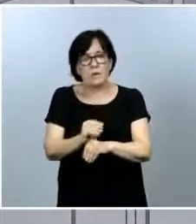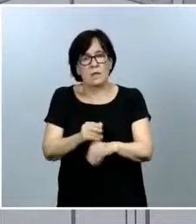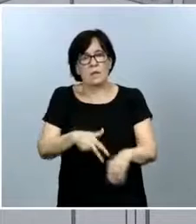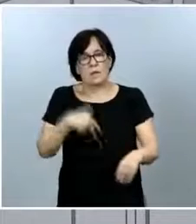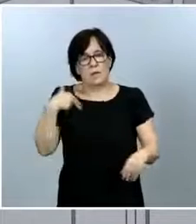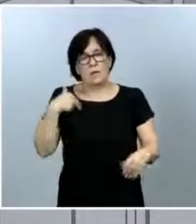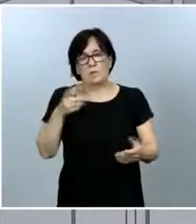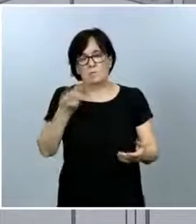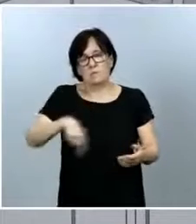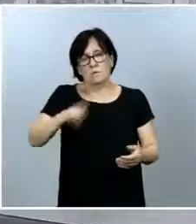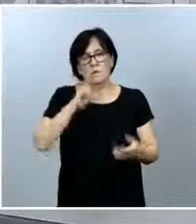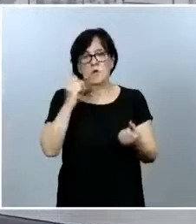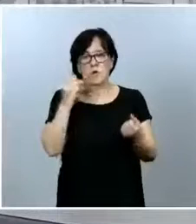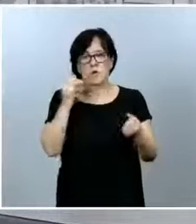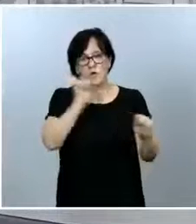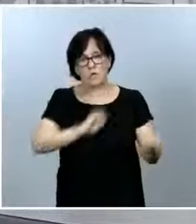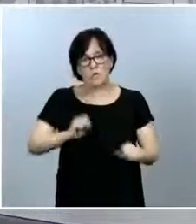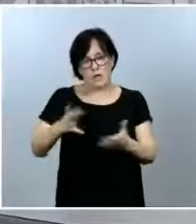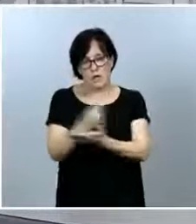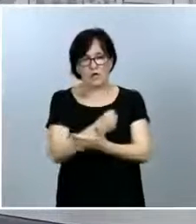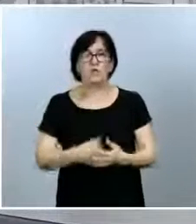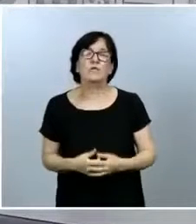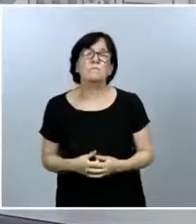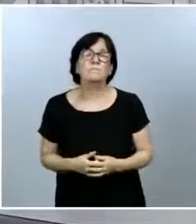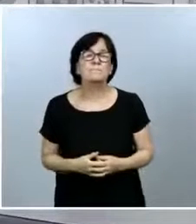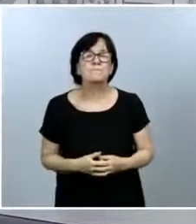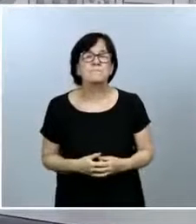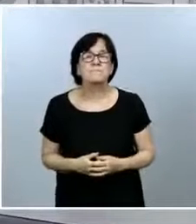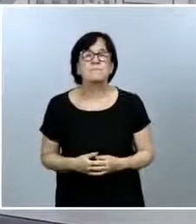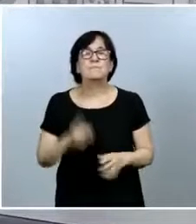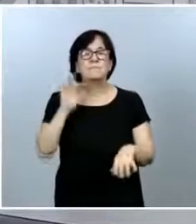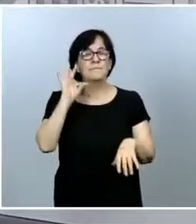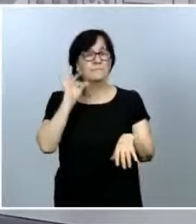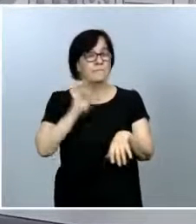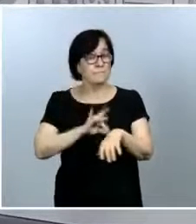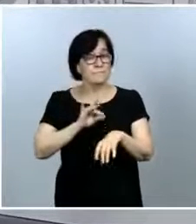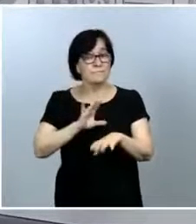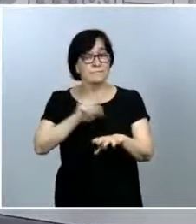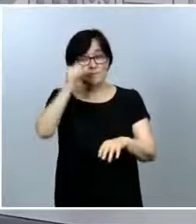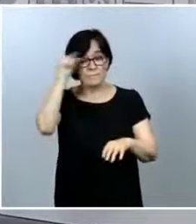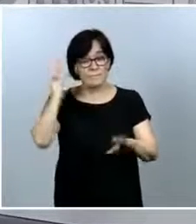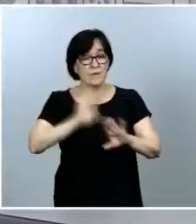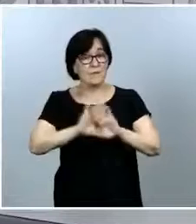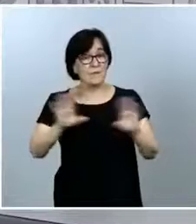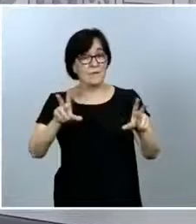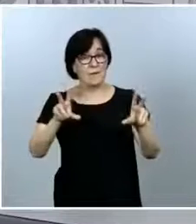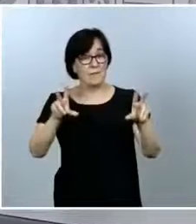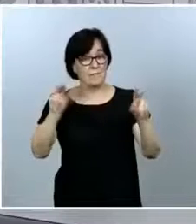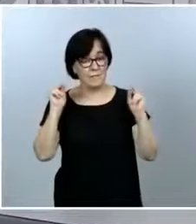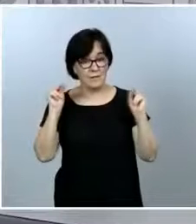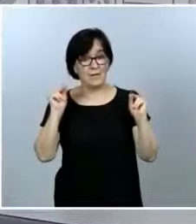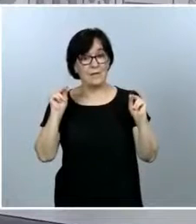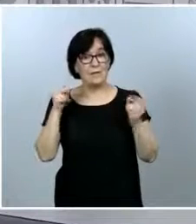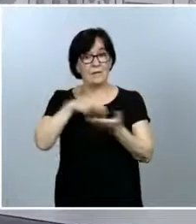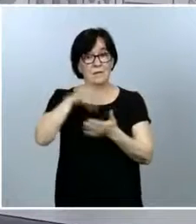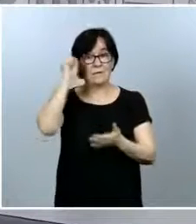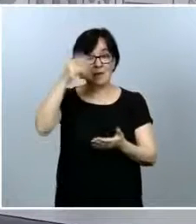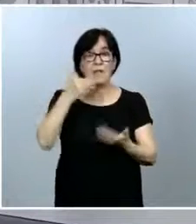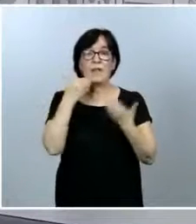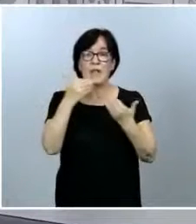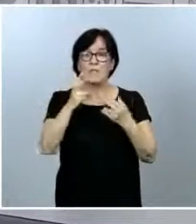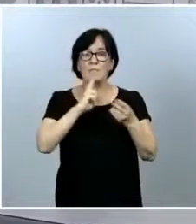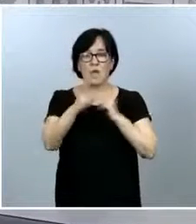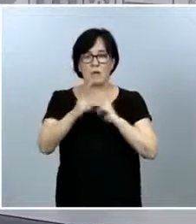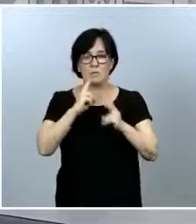protege a todos doctor pues nada más dejamos aquí esta comparecencia gracias por sus respuestas un